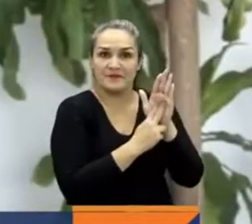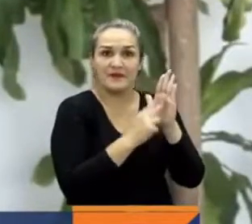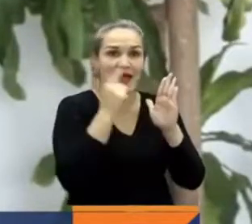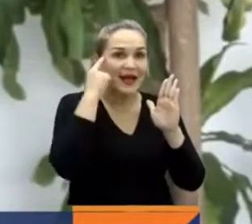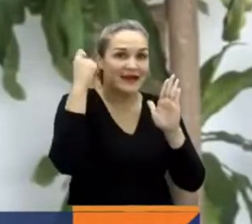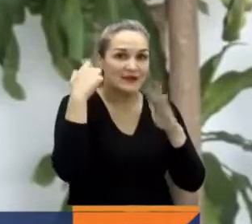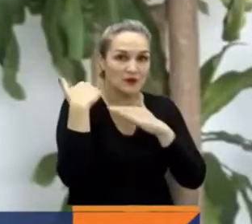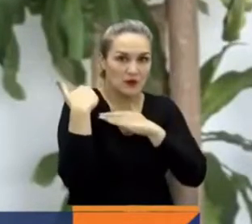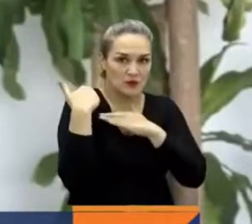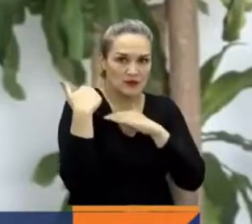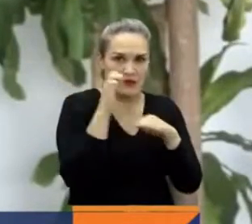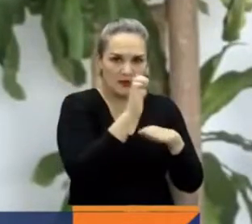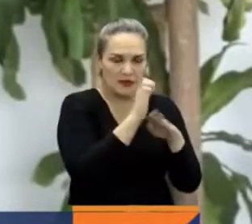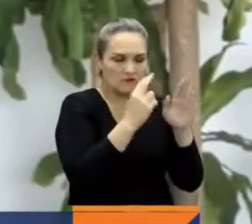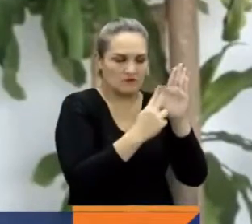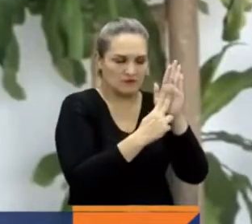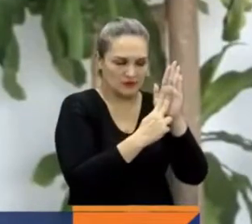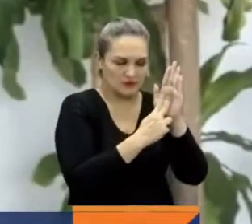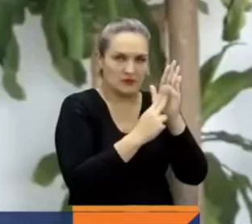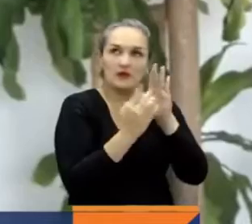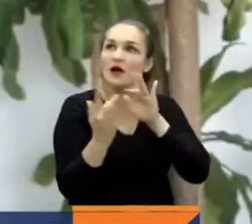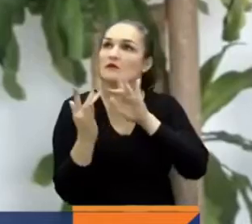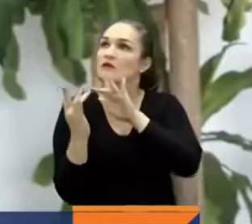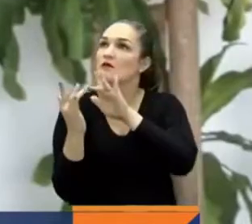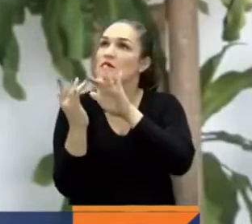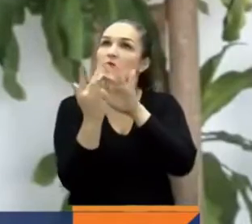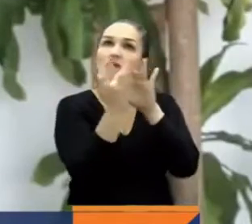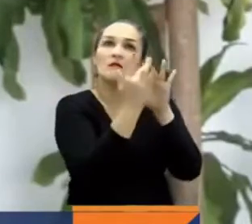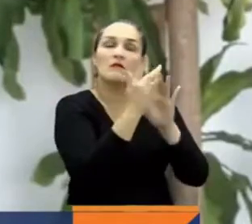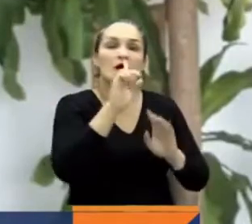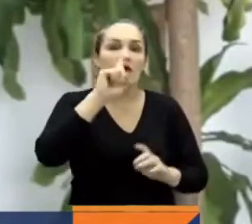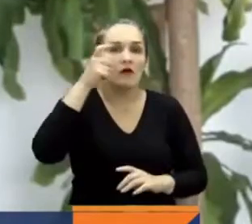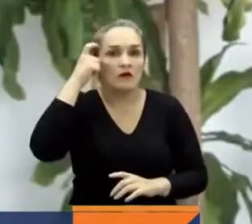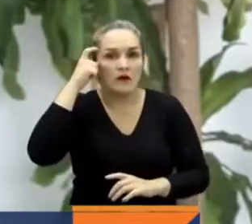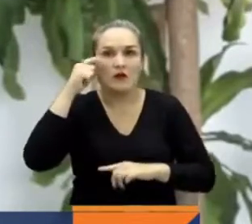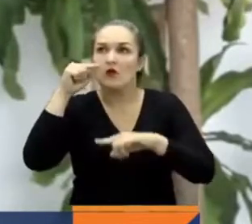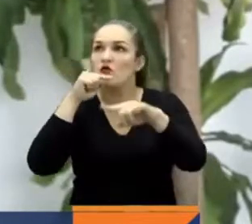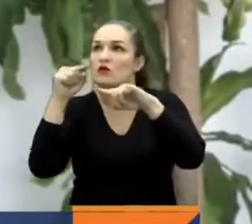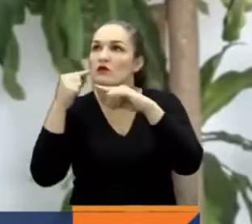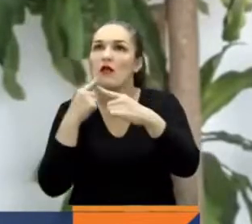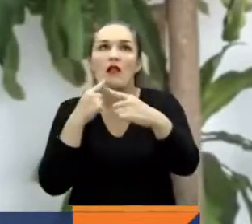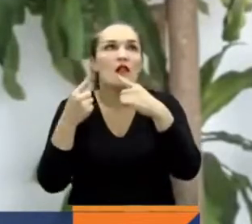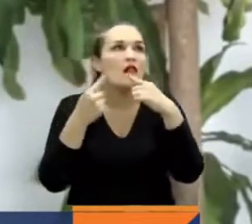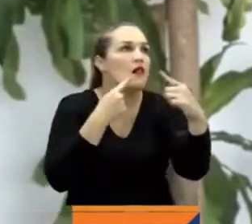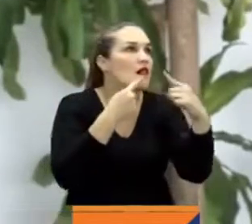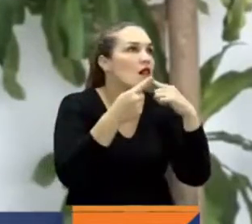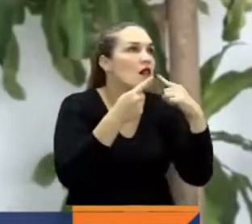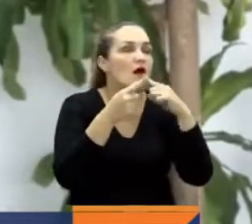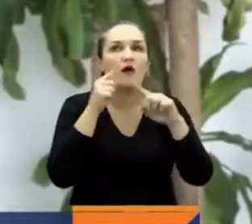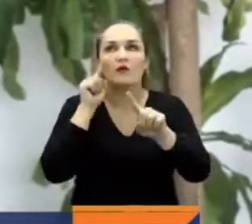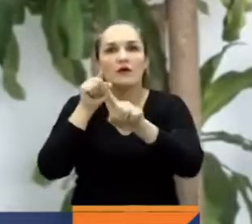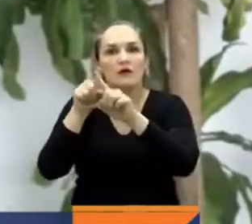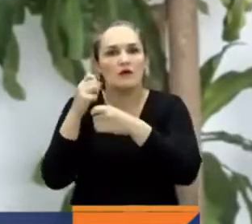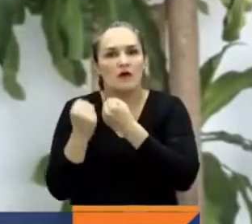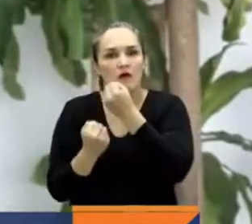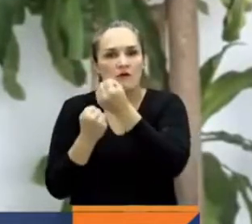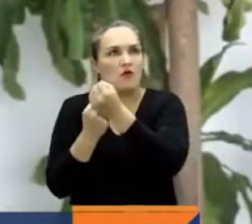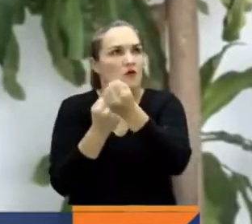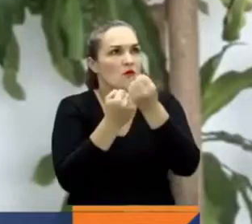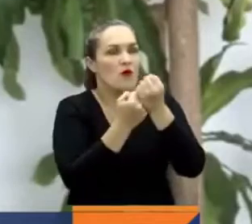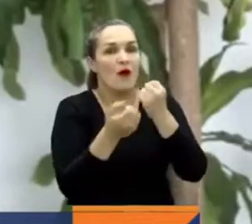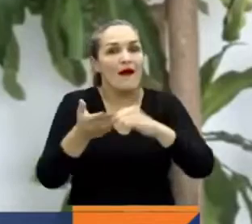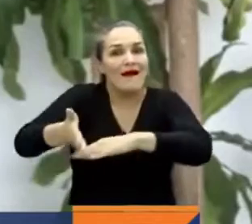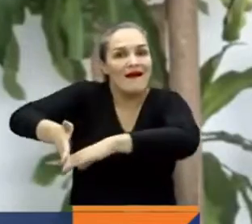contacto con los gobernadores del país para coordinar las ayudas necesarias en donde ya hay damnificados. La prevención y la